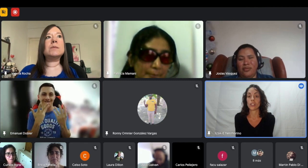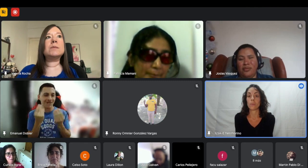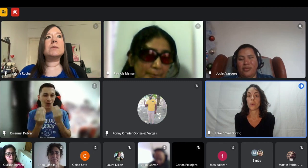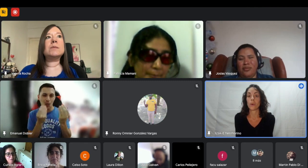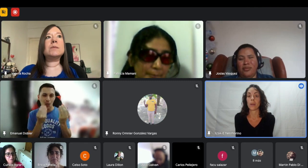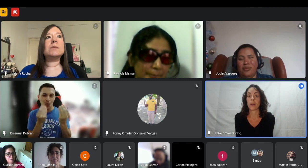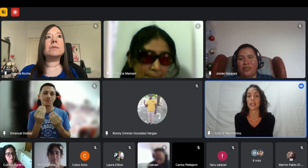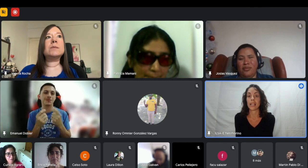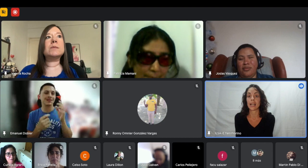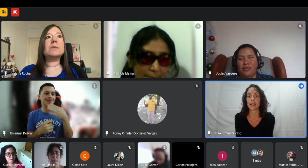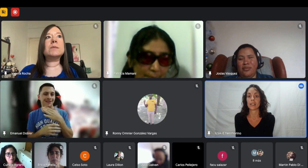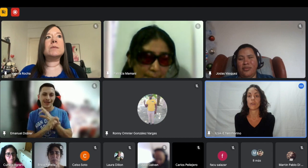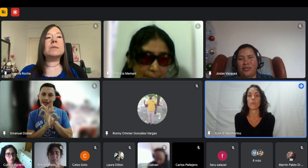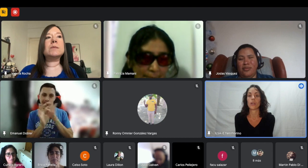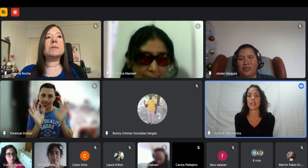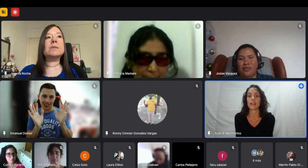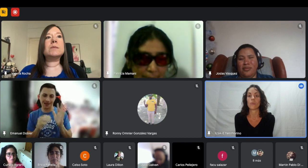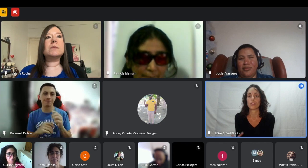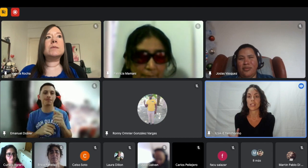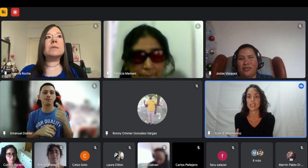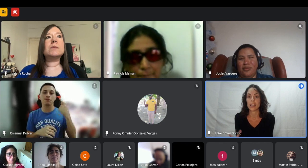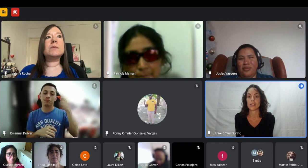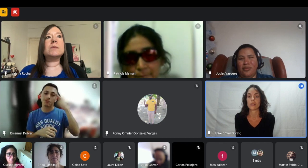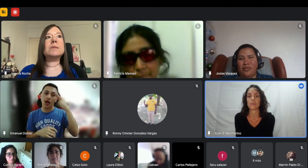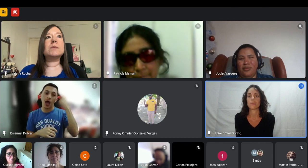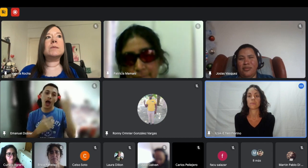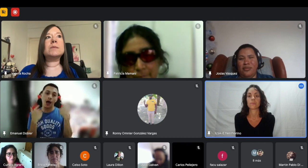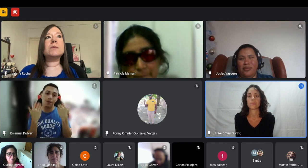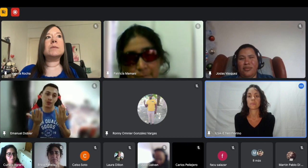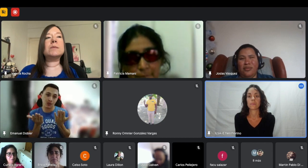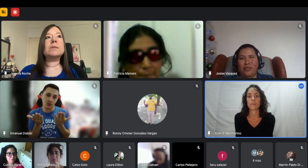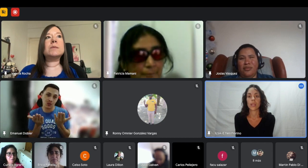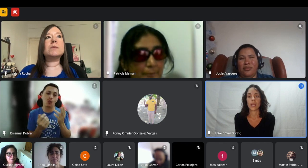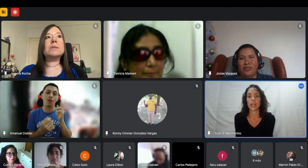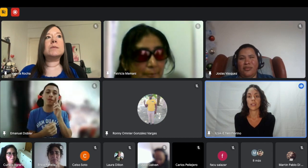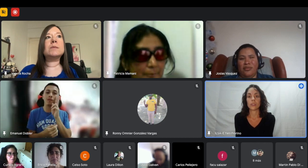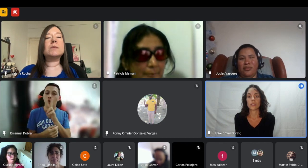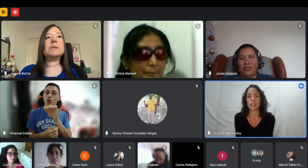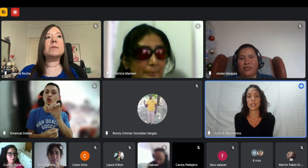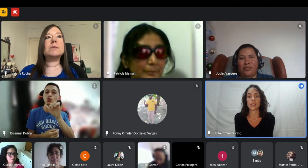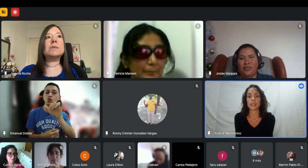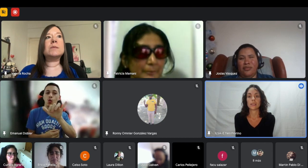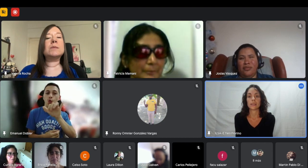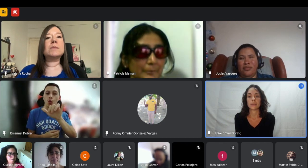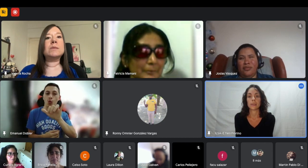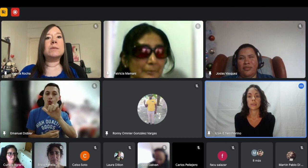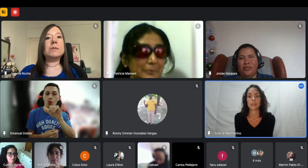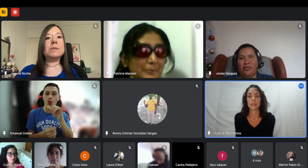conocer un poco más crear cómo era cómo se hacía eso entonces